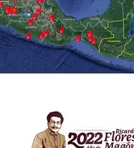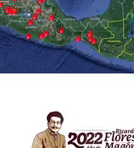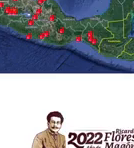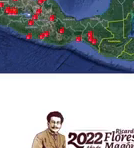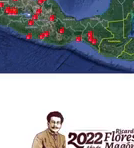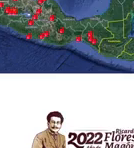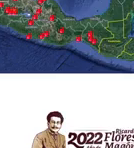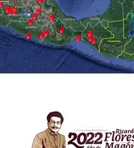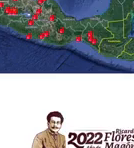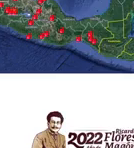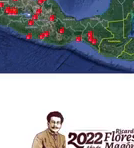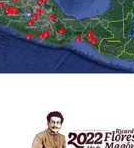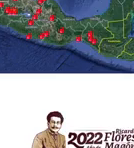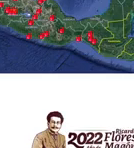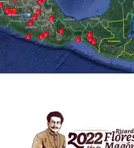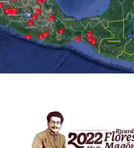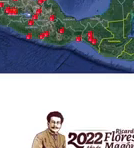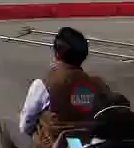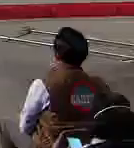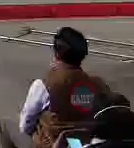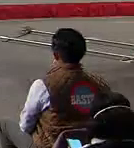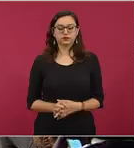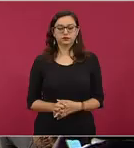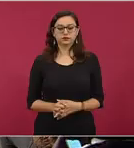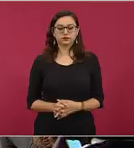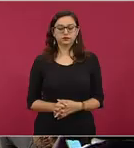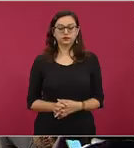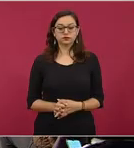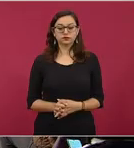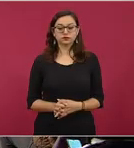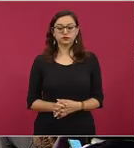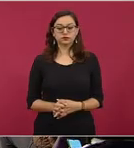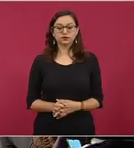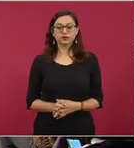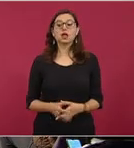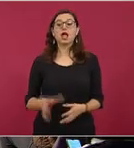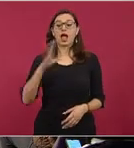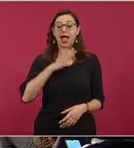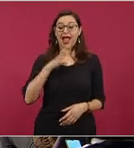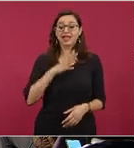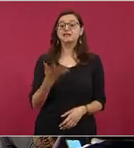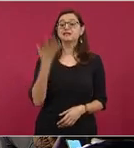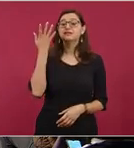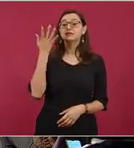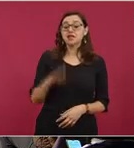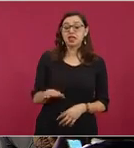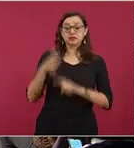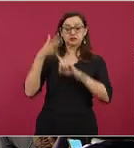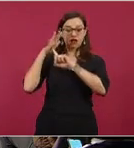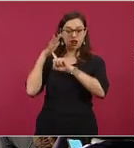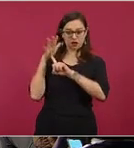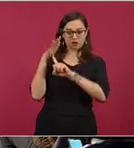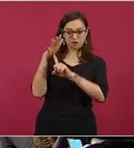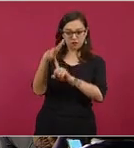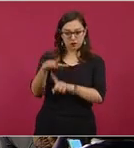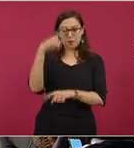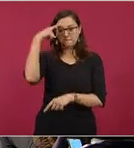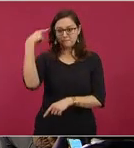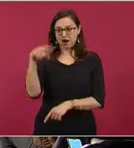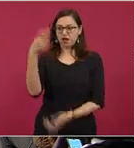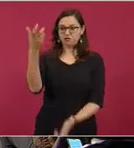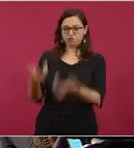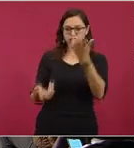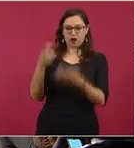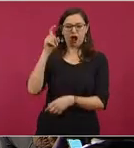para atender aquellos incendios forestales que tienen un mayor riesgo. De estos 33,